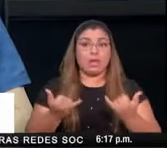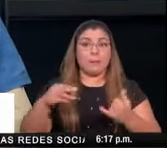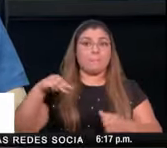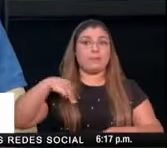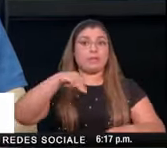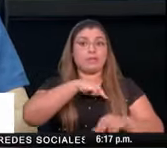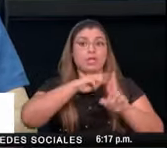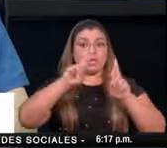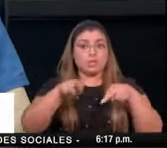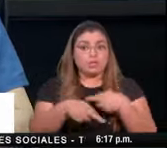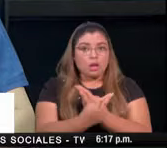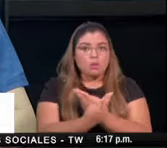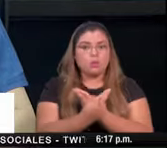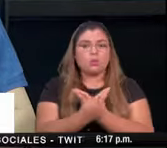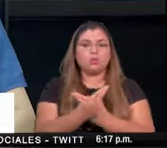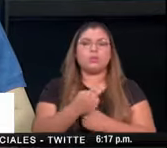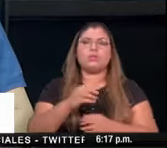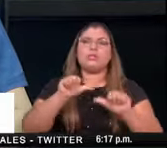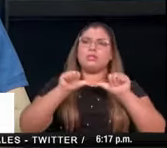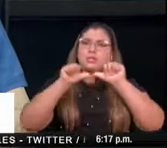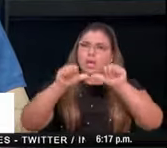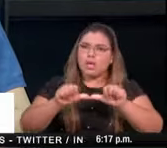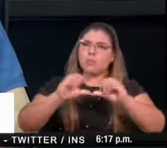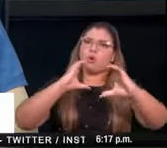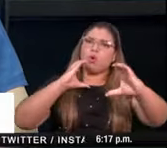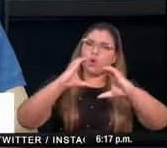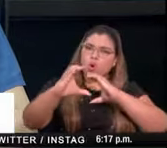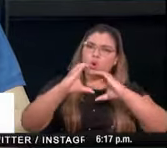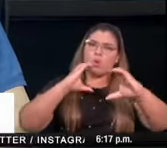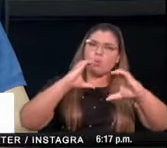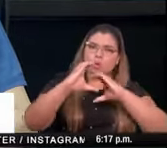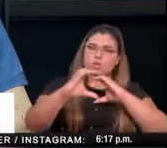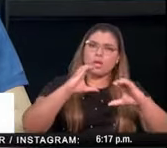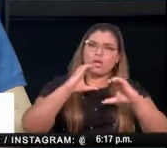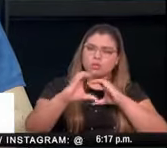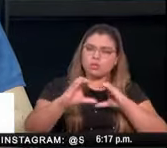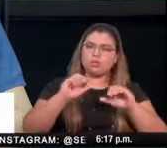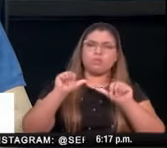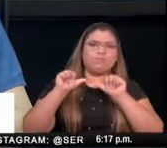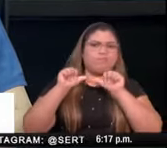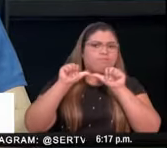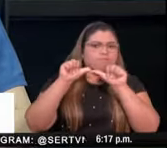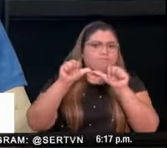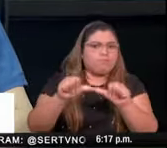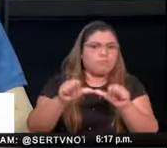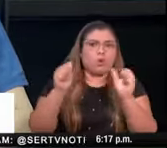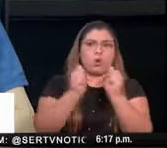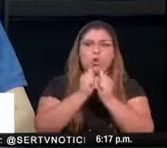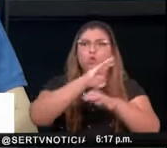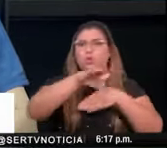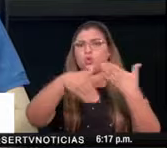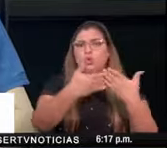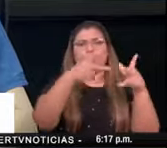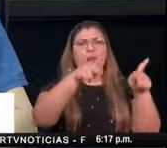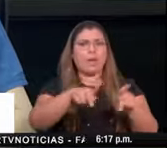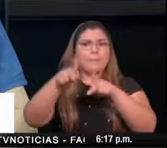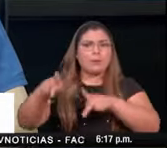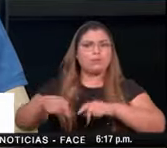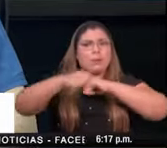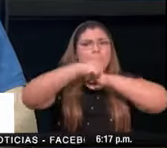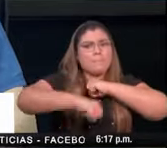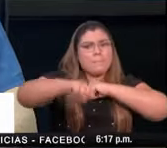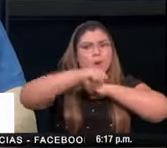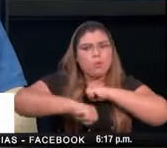hemos mantenido, perdón, la comunicación permanente con los ciudadanos promoviendo siempre